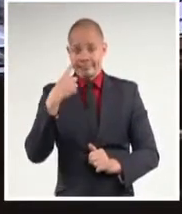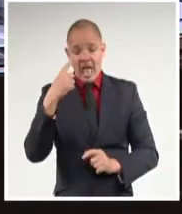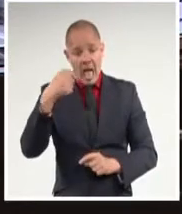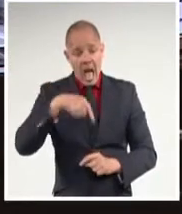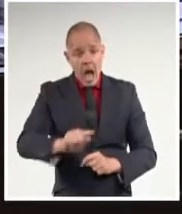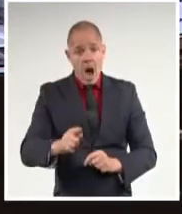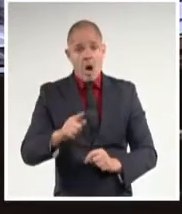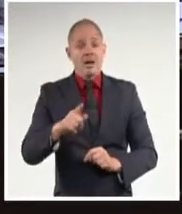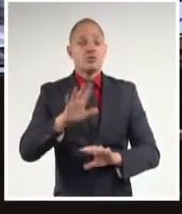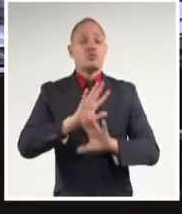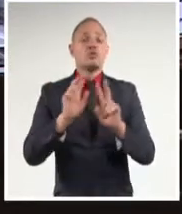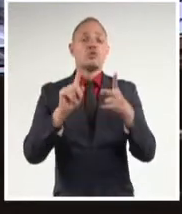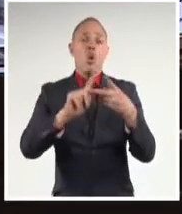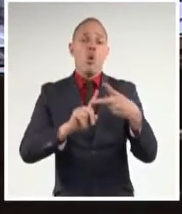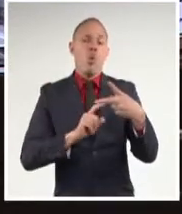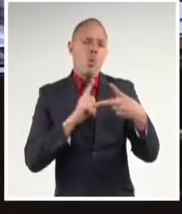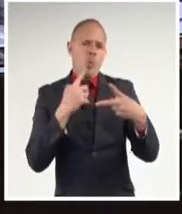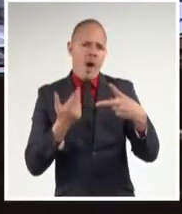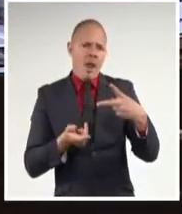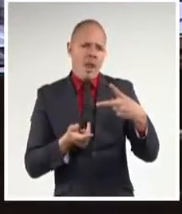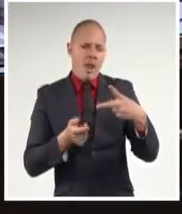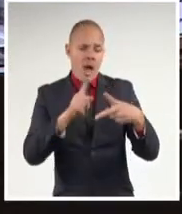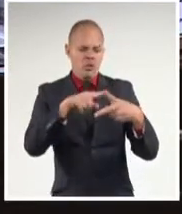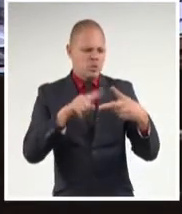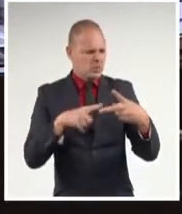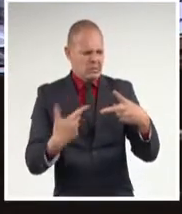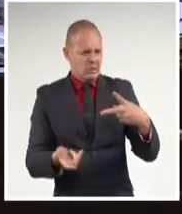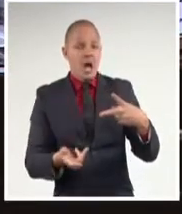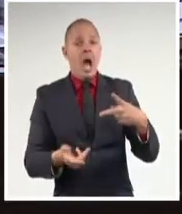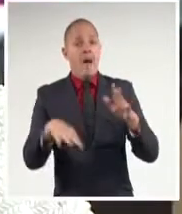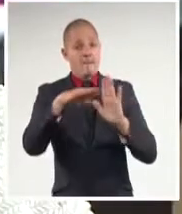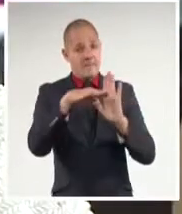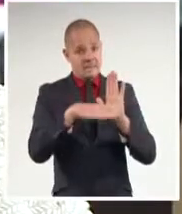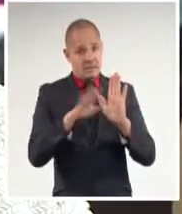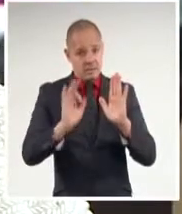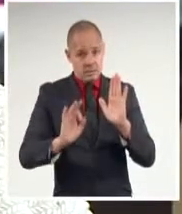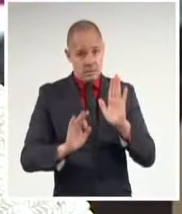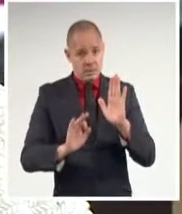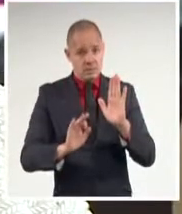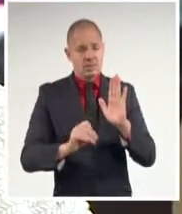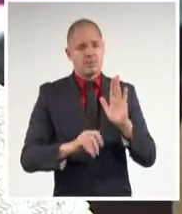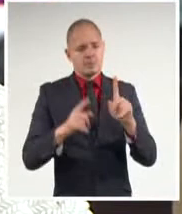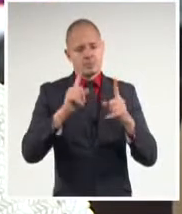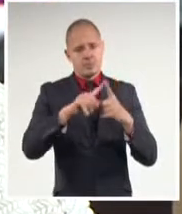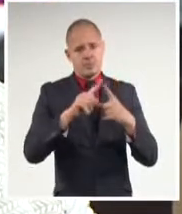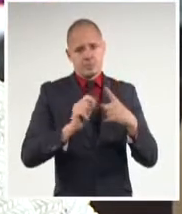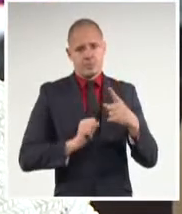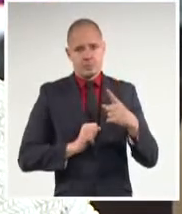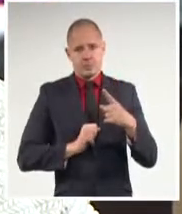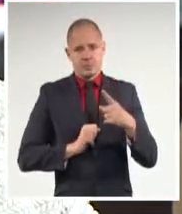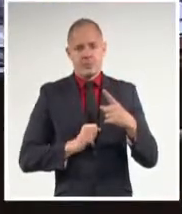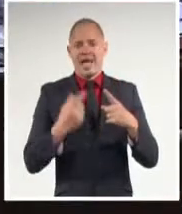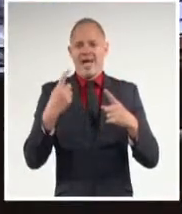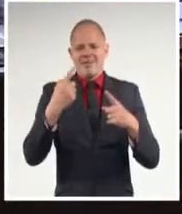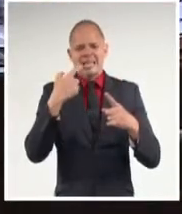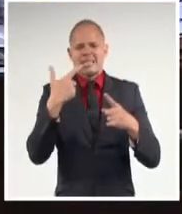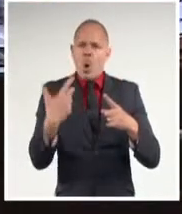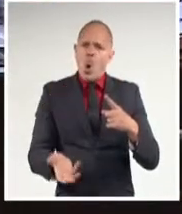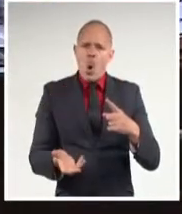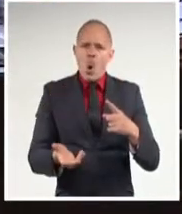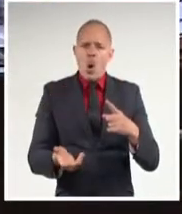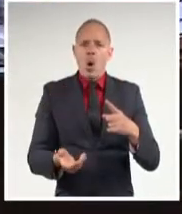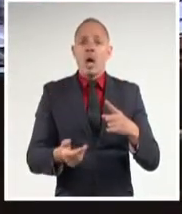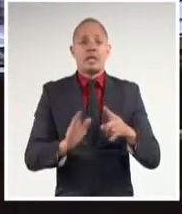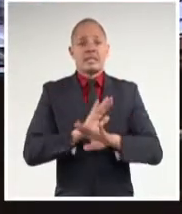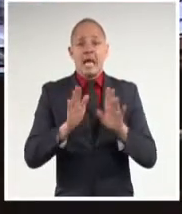cometer de inmediato ya, hoy, que son ir a una discusión política con todos los